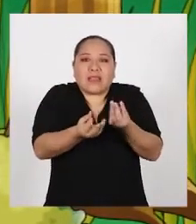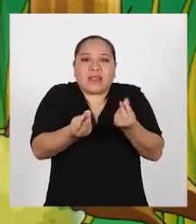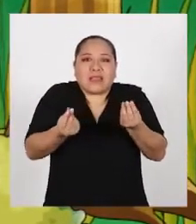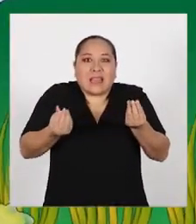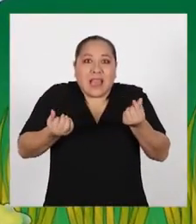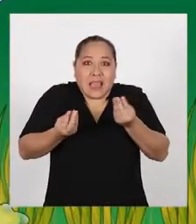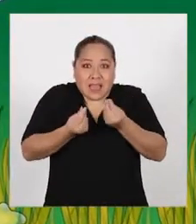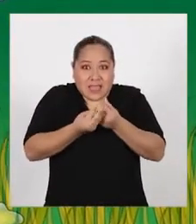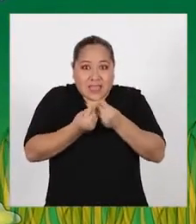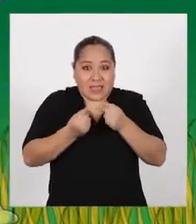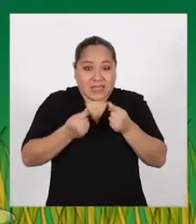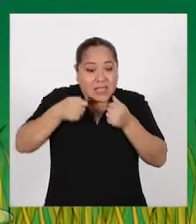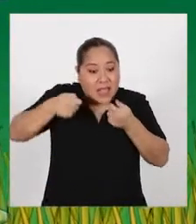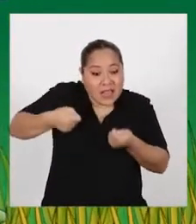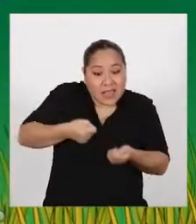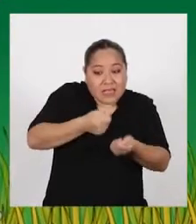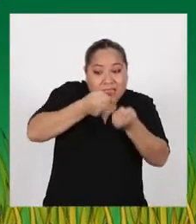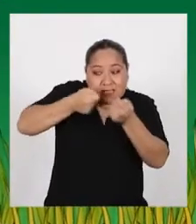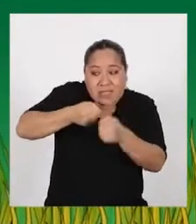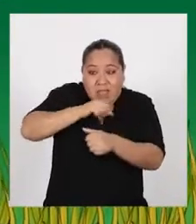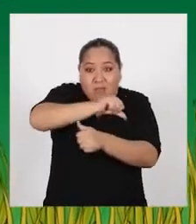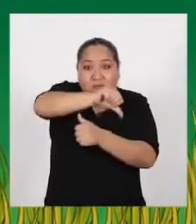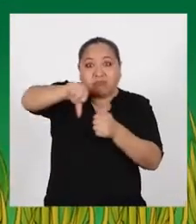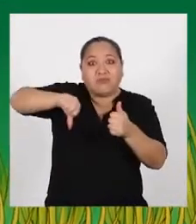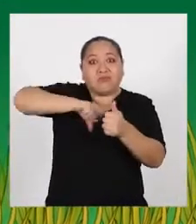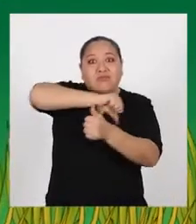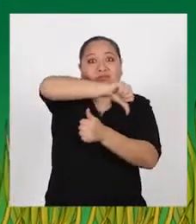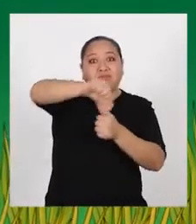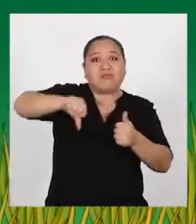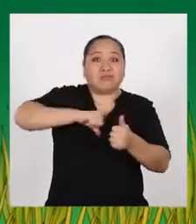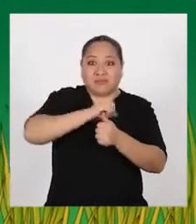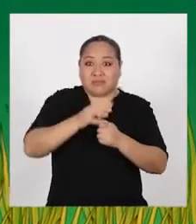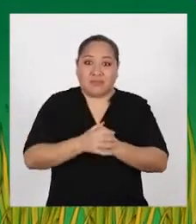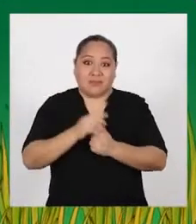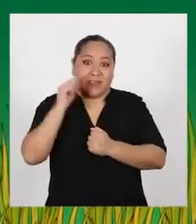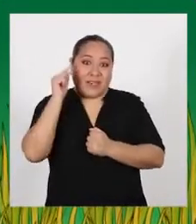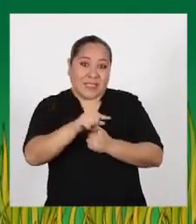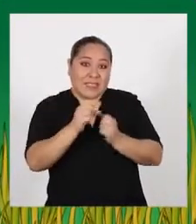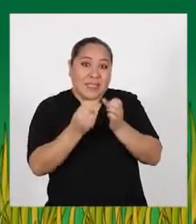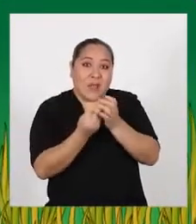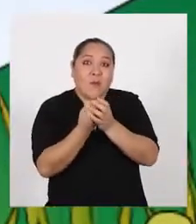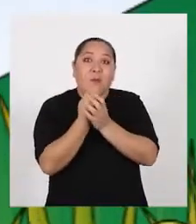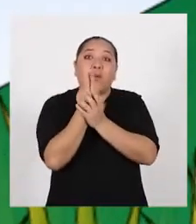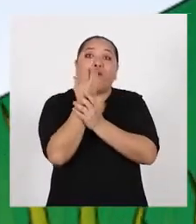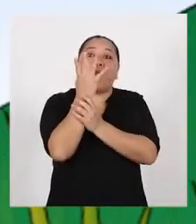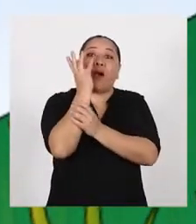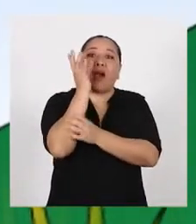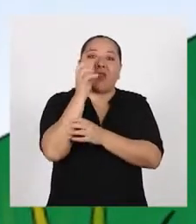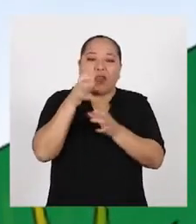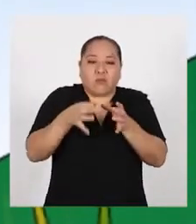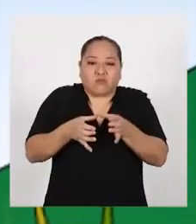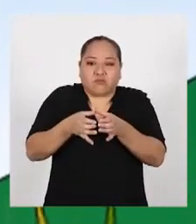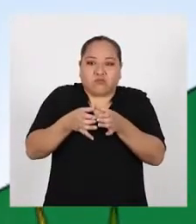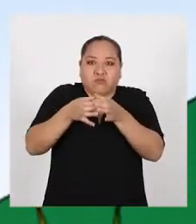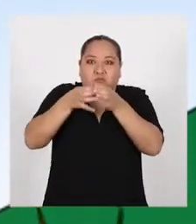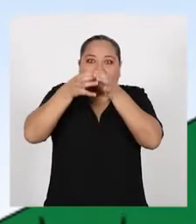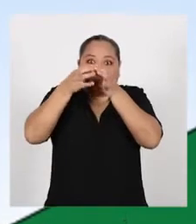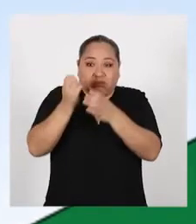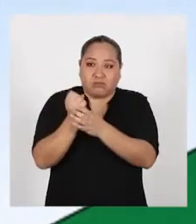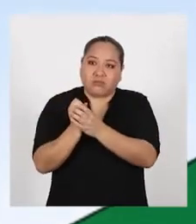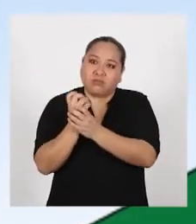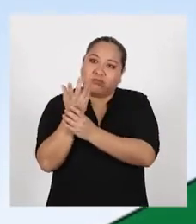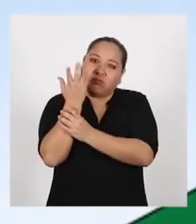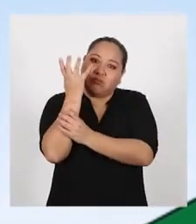y todas las siembras que hay a su alrededor Esta planta tiene un tronco